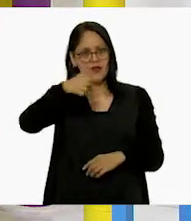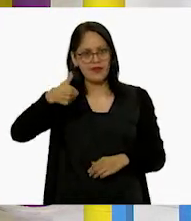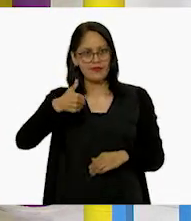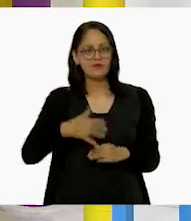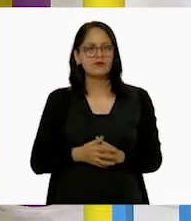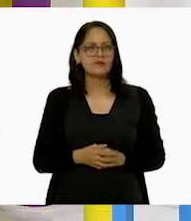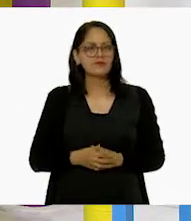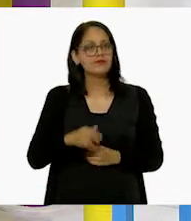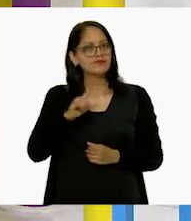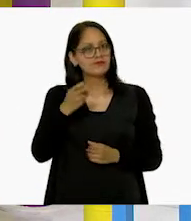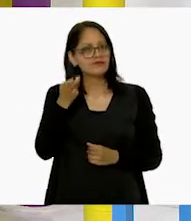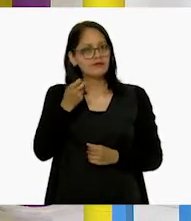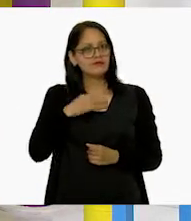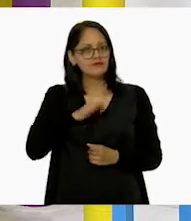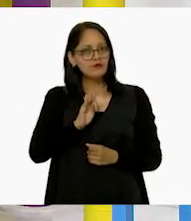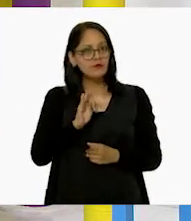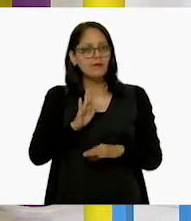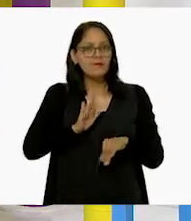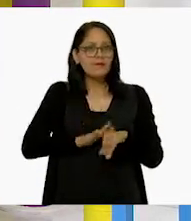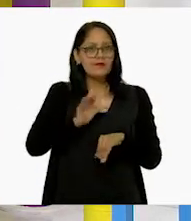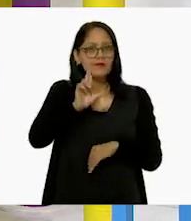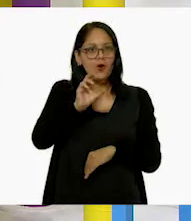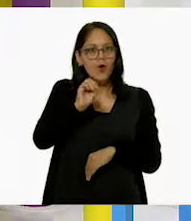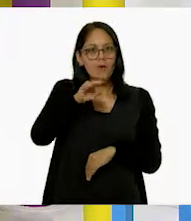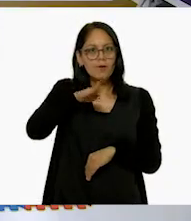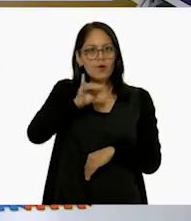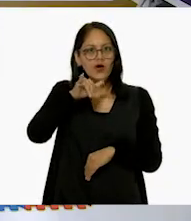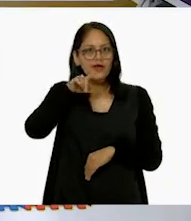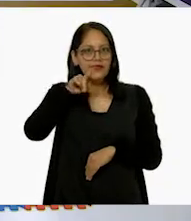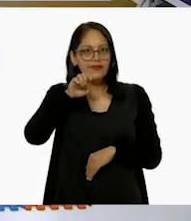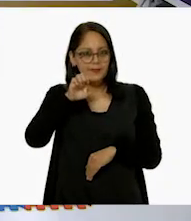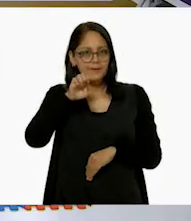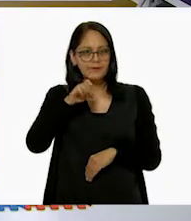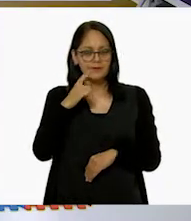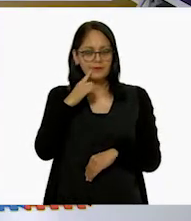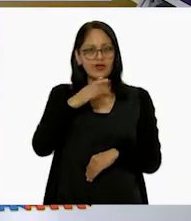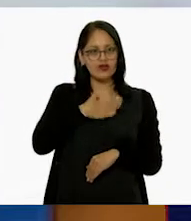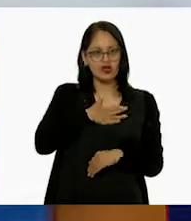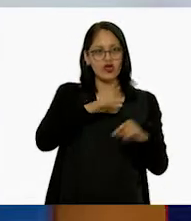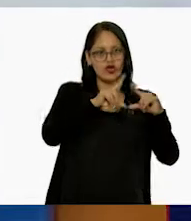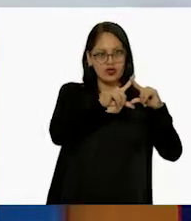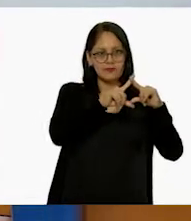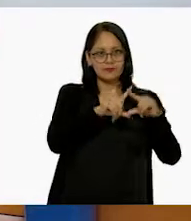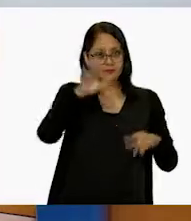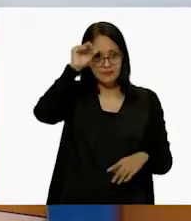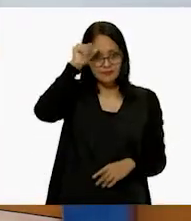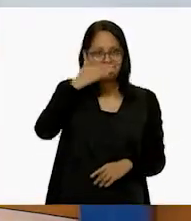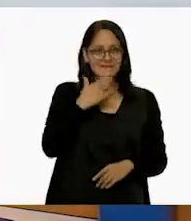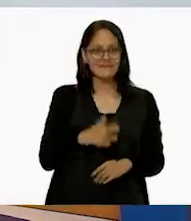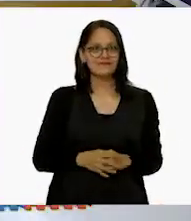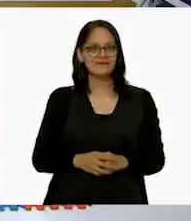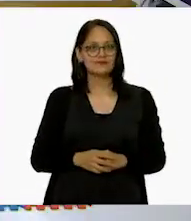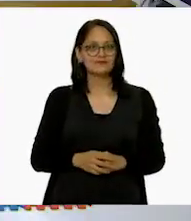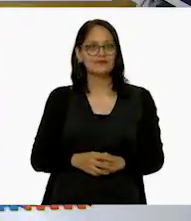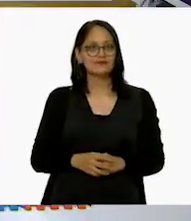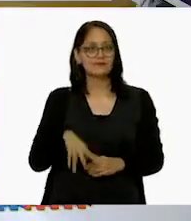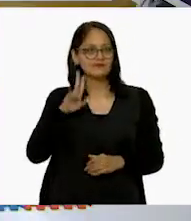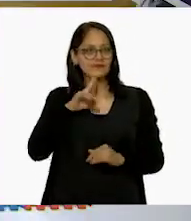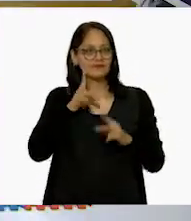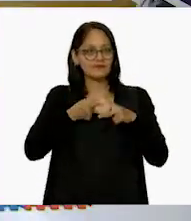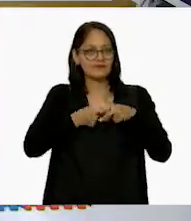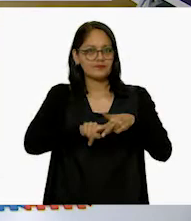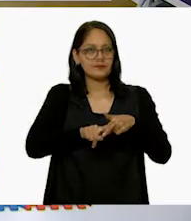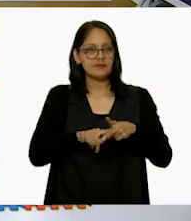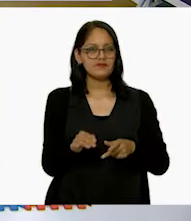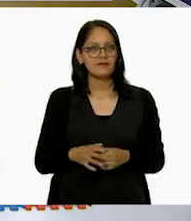cuatro lados. Y de esa manera yo tendré el rombo. Excelente. Entonces, ¿te parece si lo hacemos? Muy bien. Hágámoslo. Entonces, vamos a empezar.